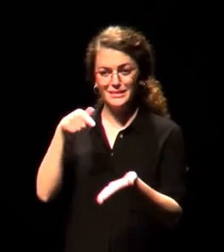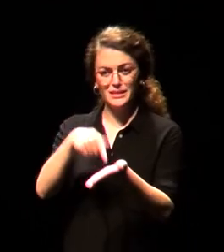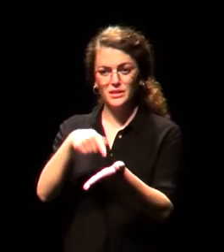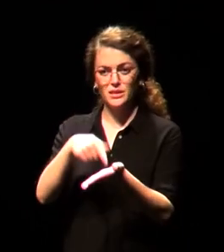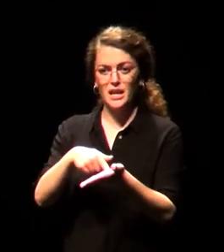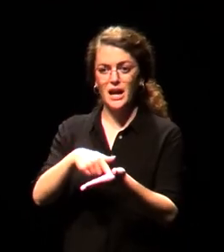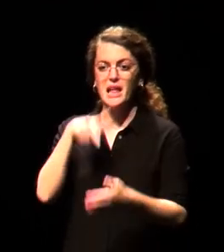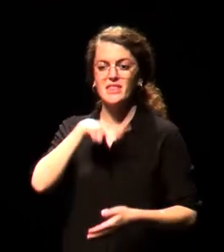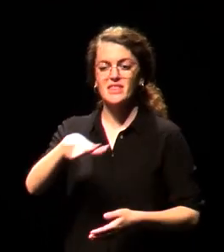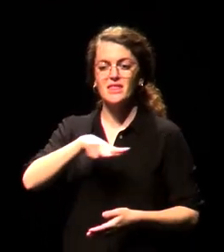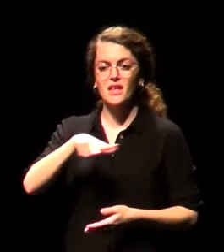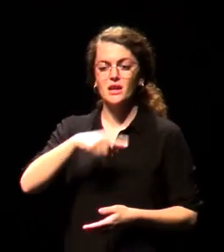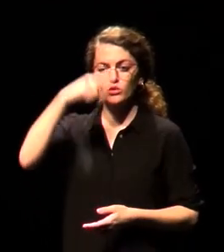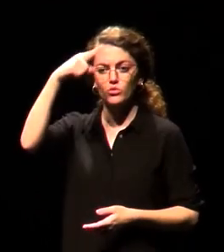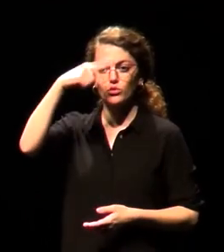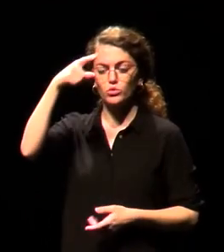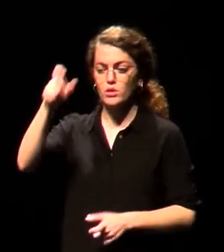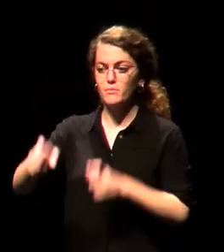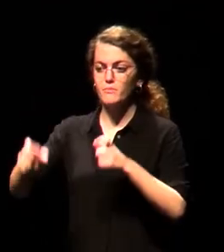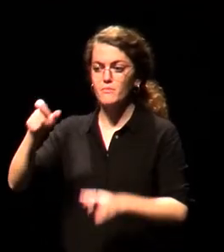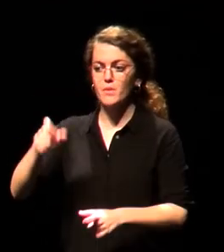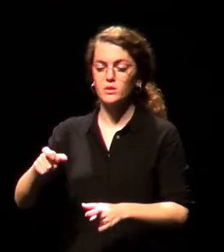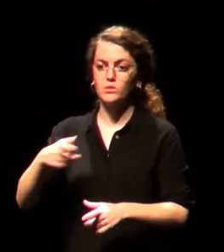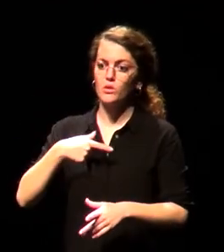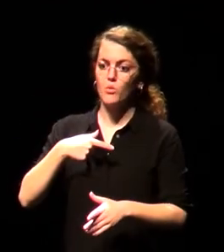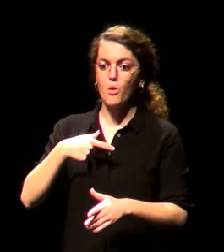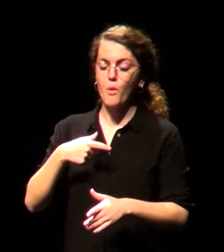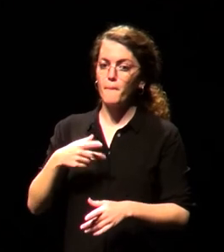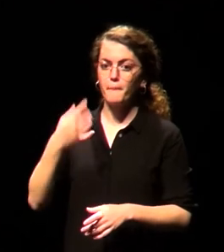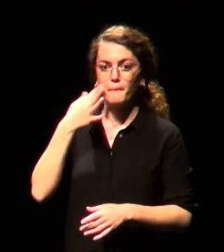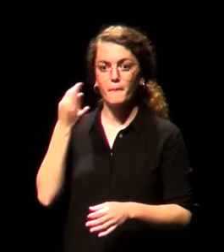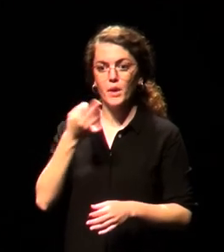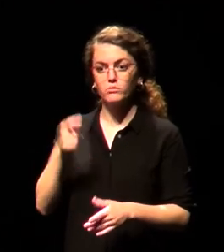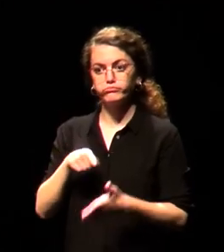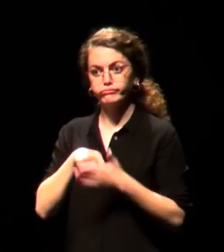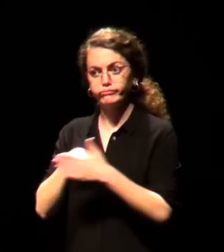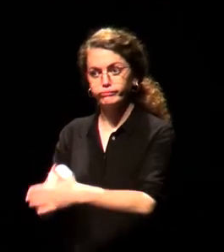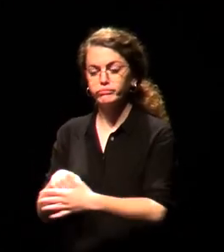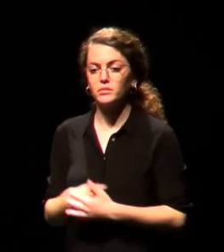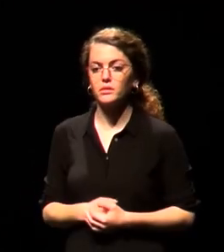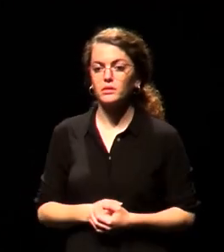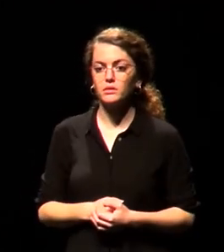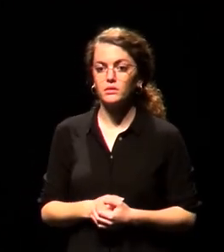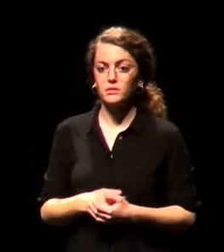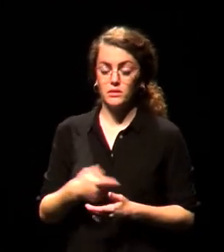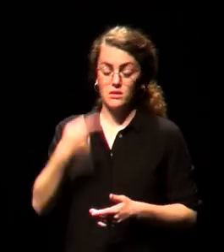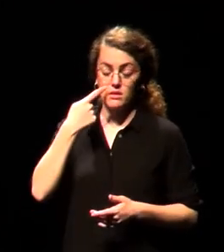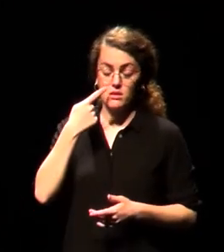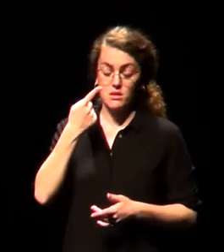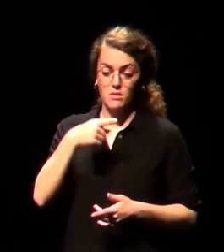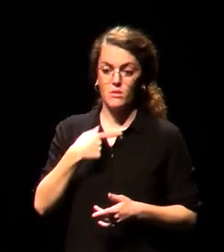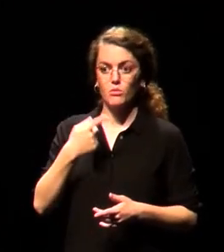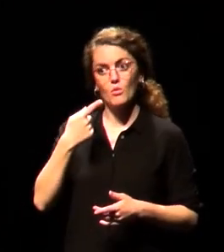de los ciudadanos en riesgo de exclusión y por analizar también el futuro de las artes escénicas y musicales en este ámbito en España y en otros países.